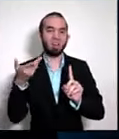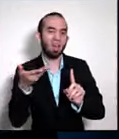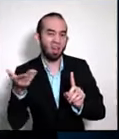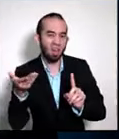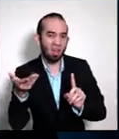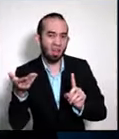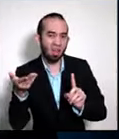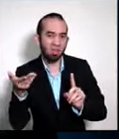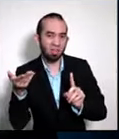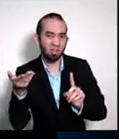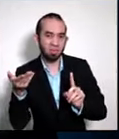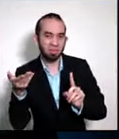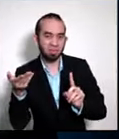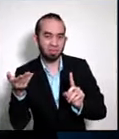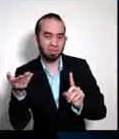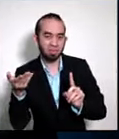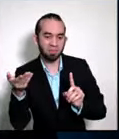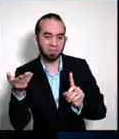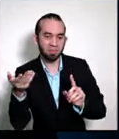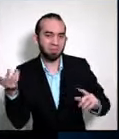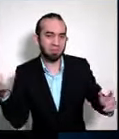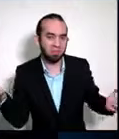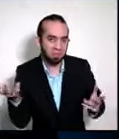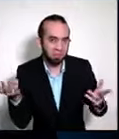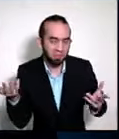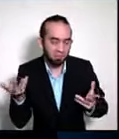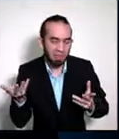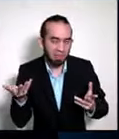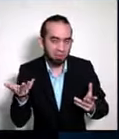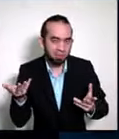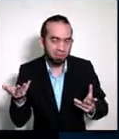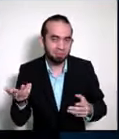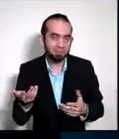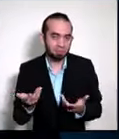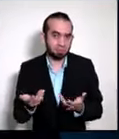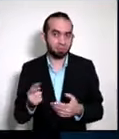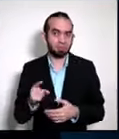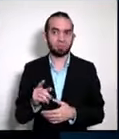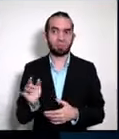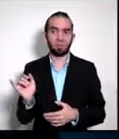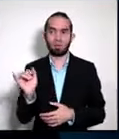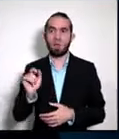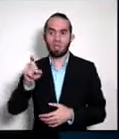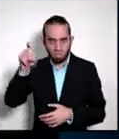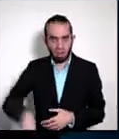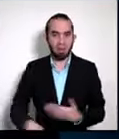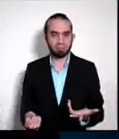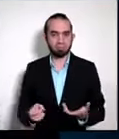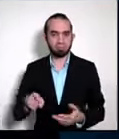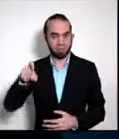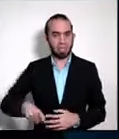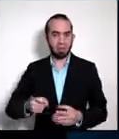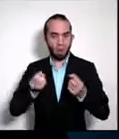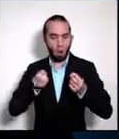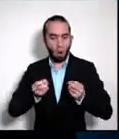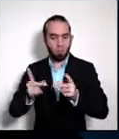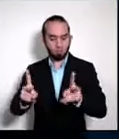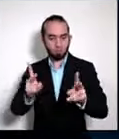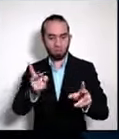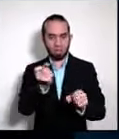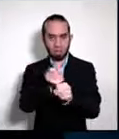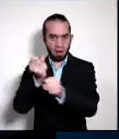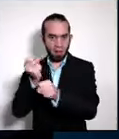que en el sentido de que hay que generar esas oportunidades a esas